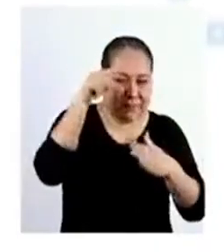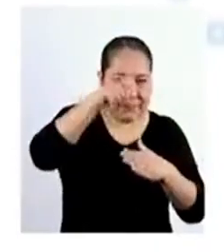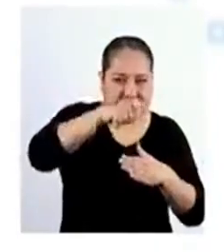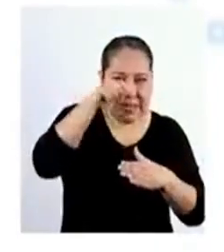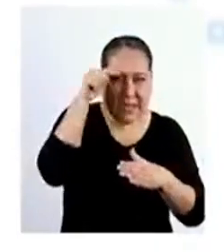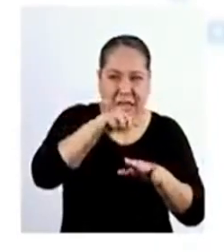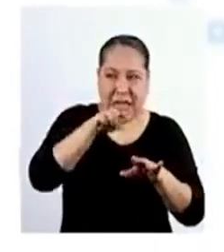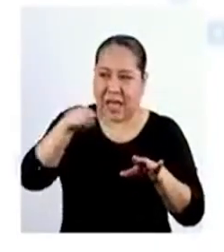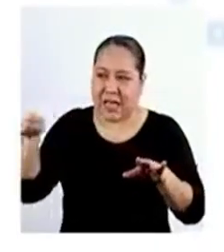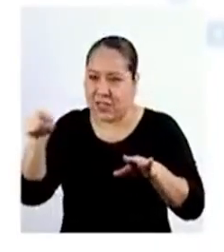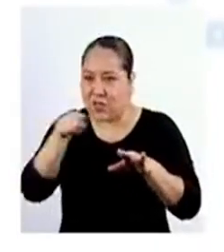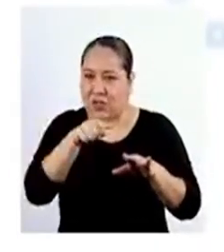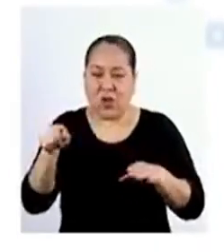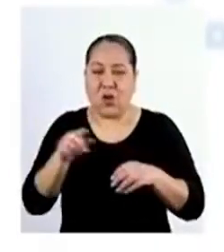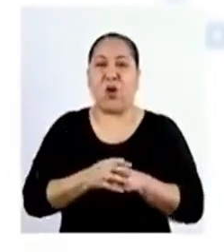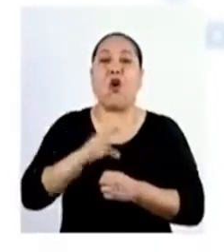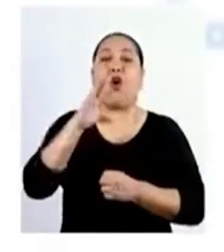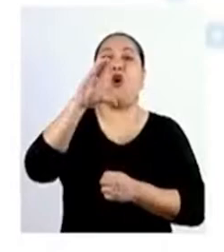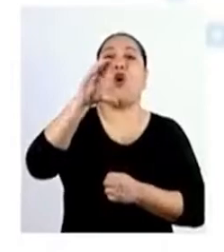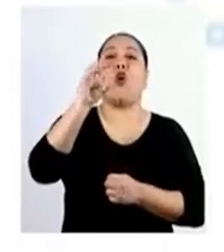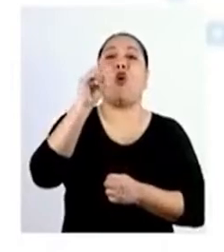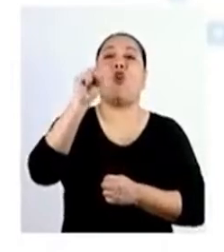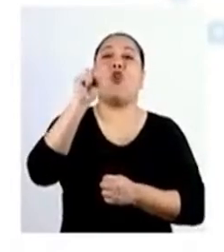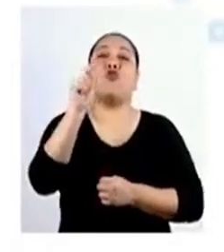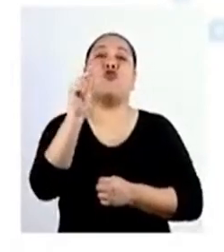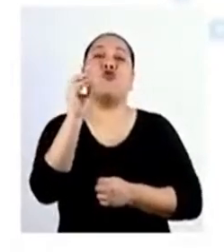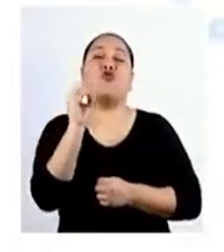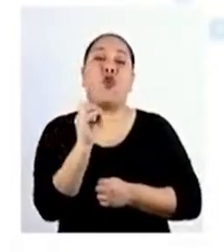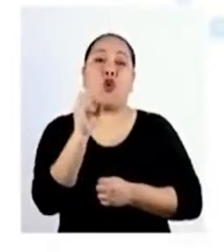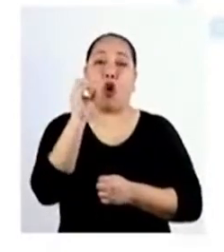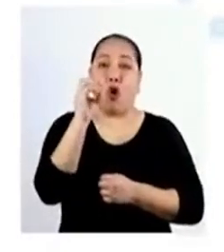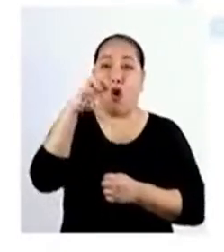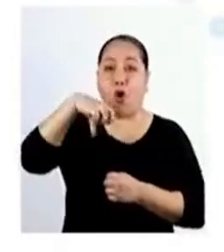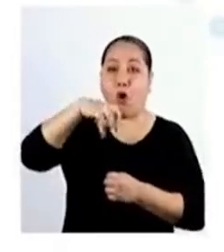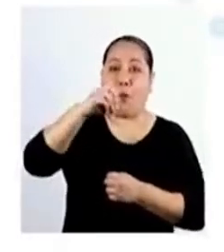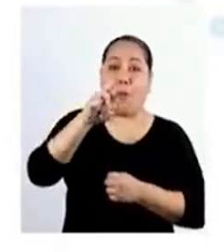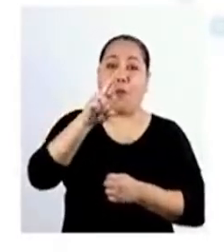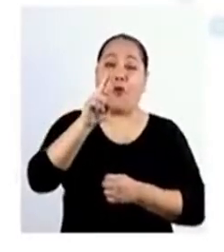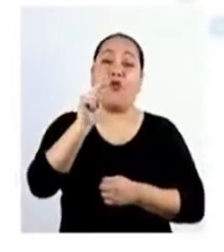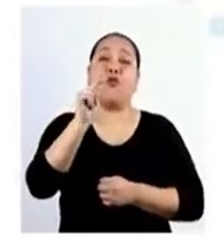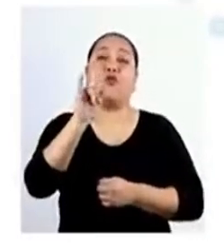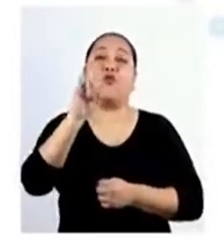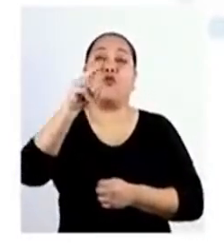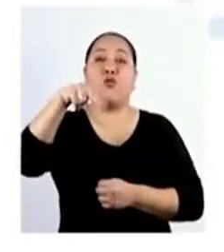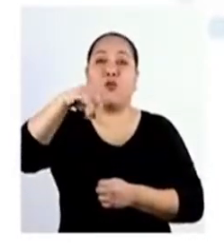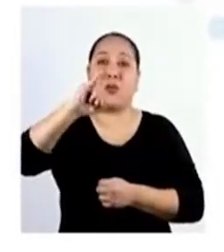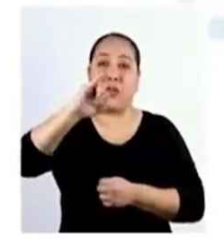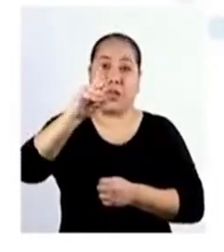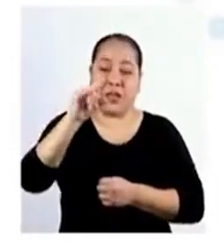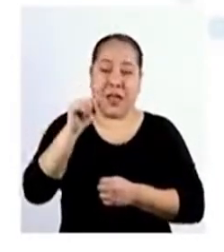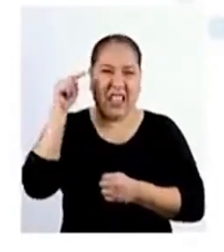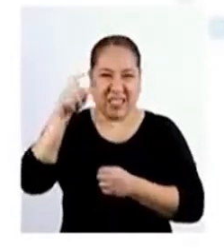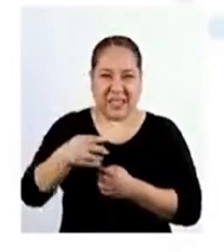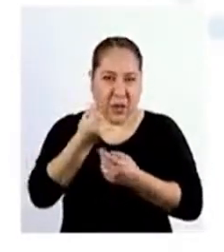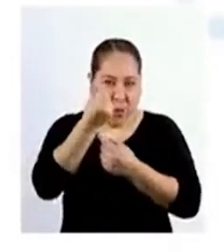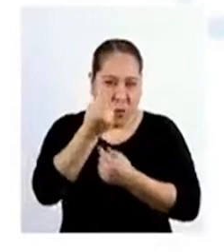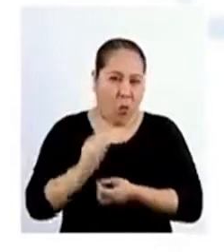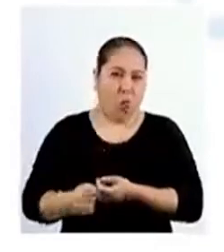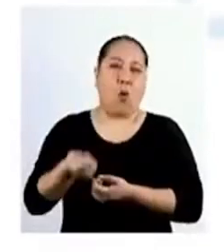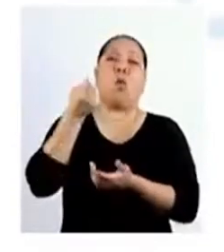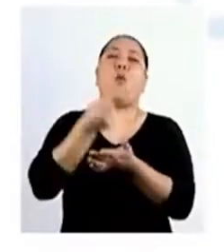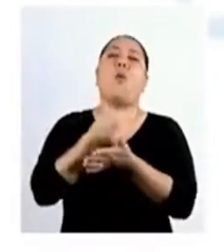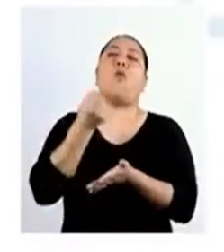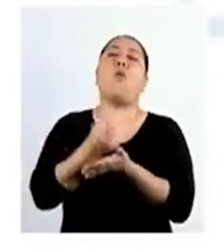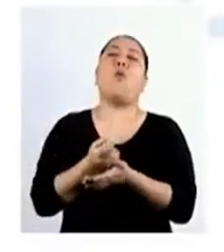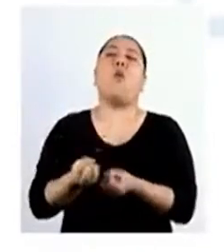necesidad Se conoce como el costo de oportunidad Así Nuestro costo de oportunidad De estudiar para el